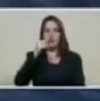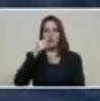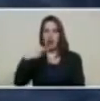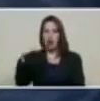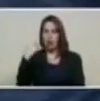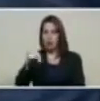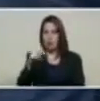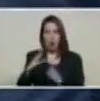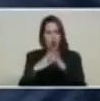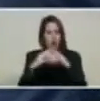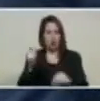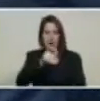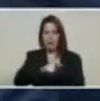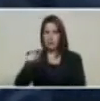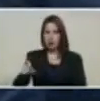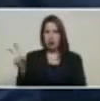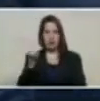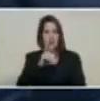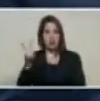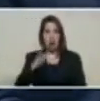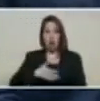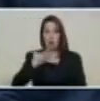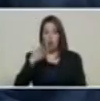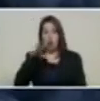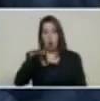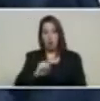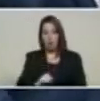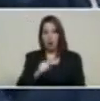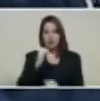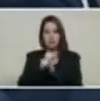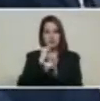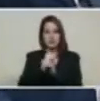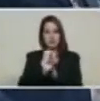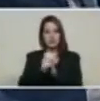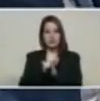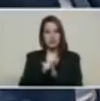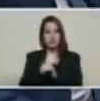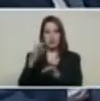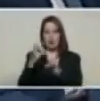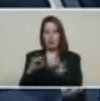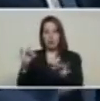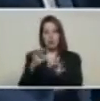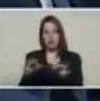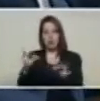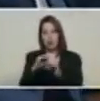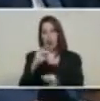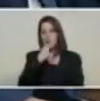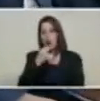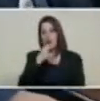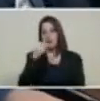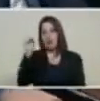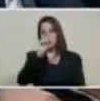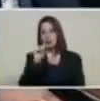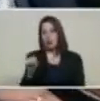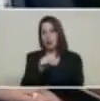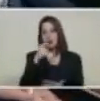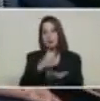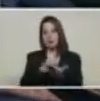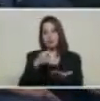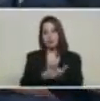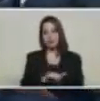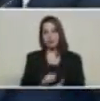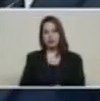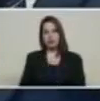acceder por la vía digital a el Petro en Bolívares Soberano para